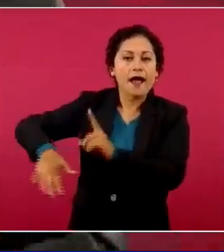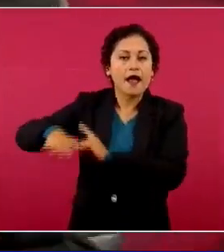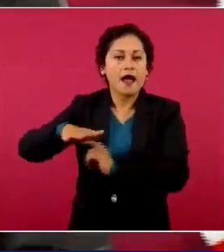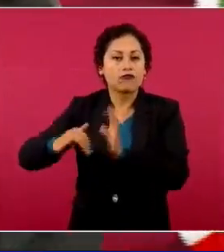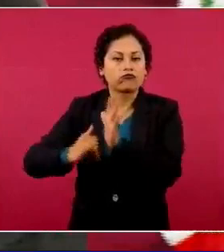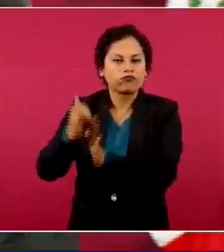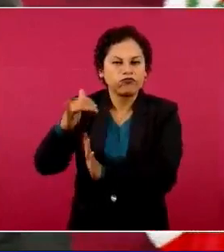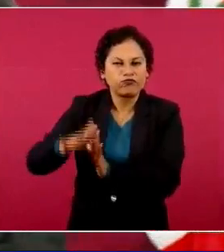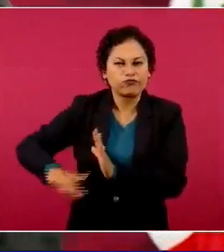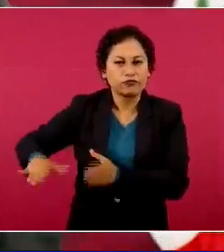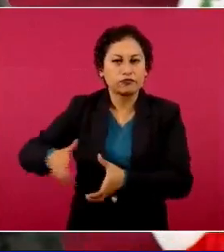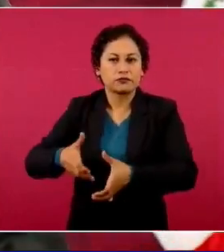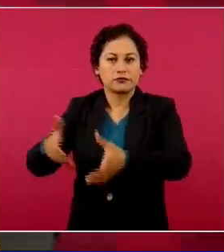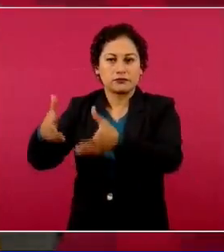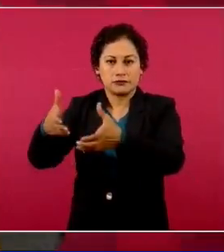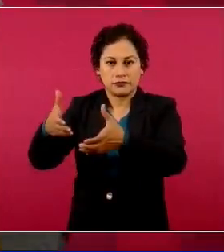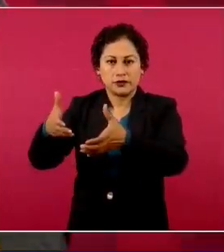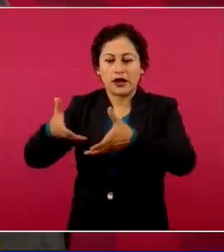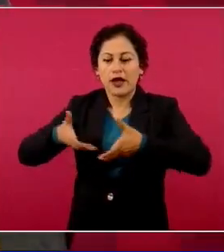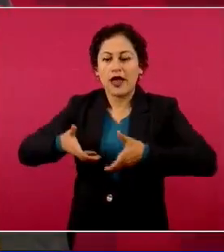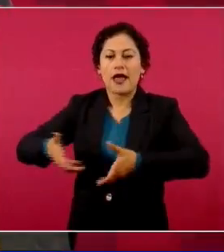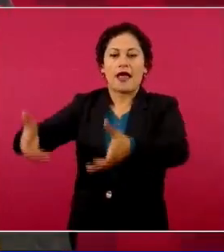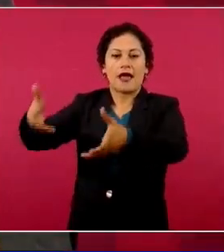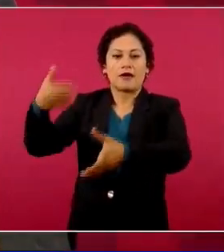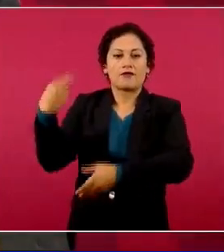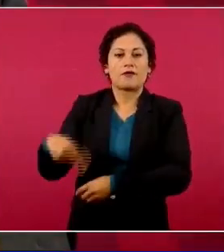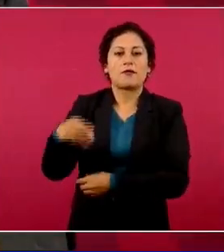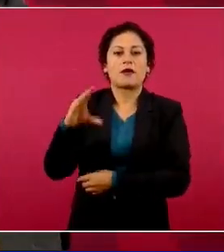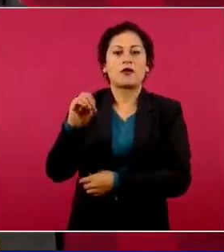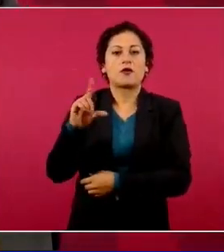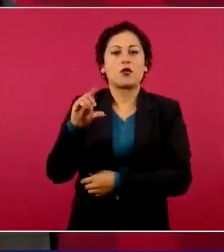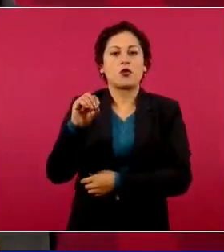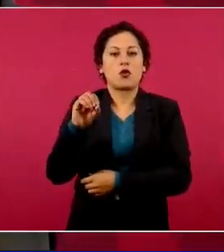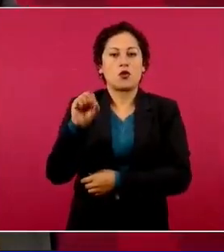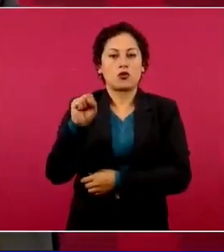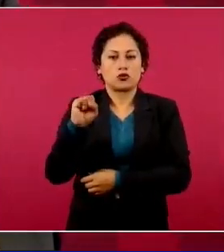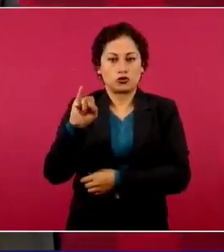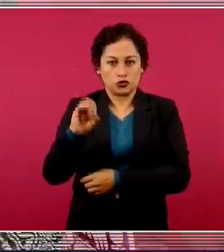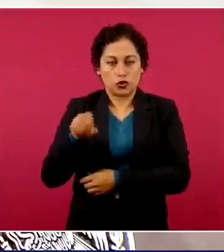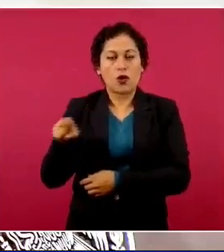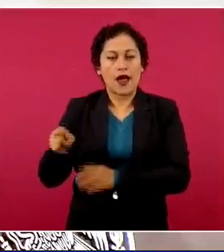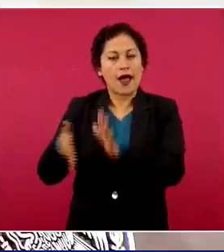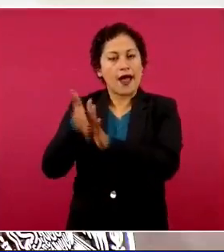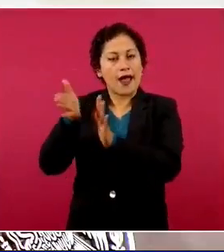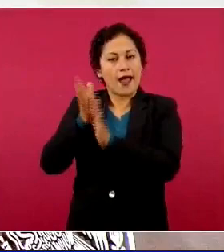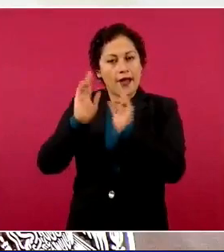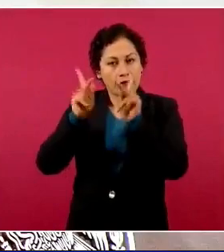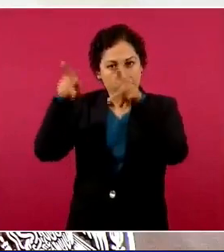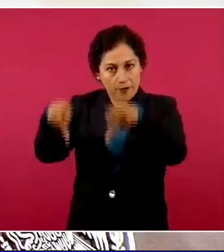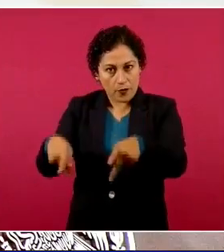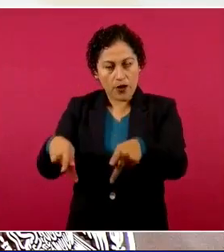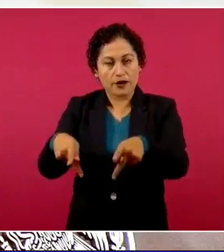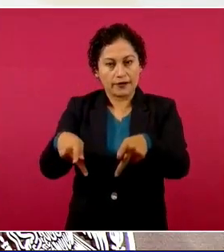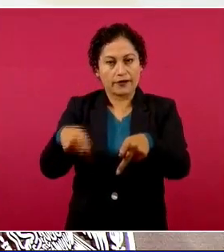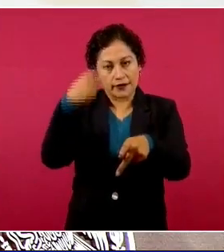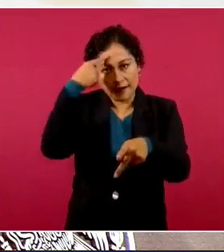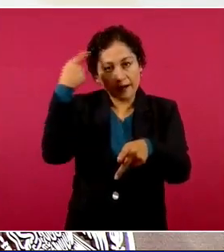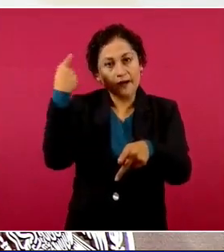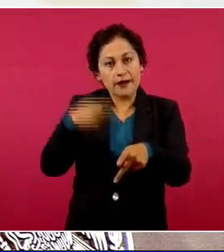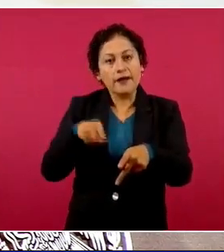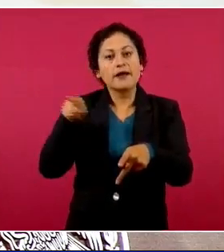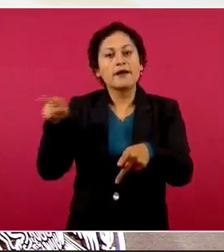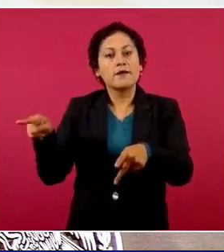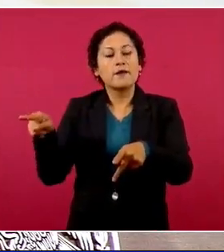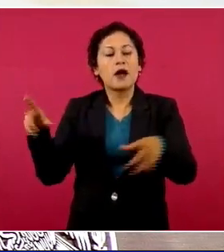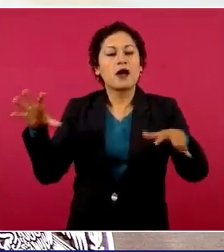avenida Colosio y se está haciendo un puente para comunicar a la